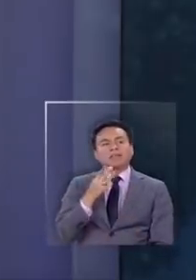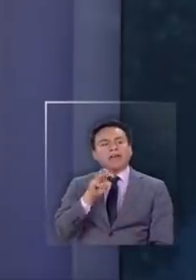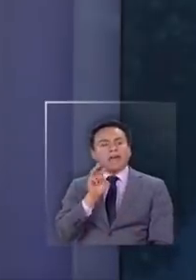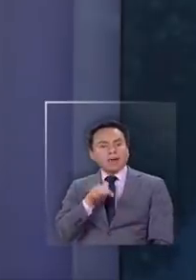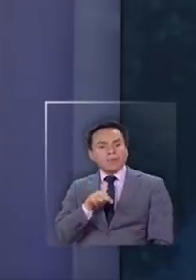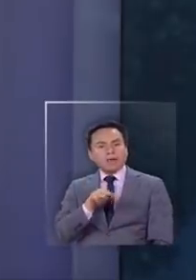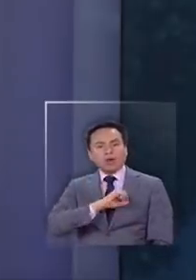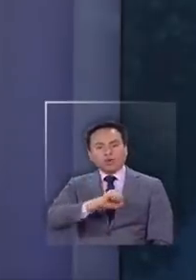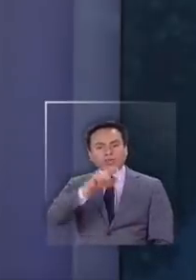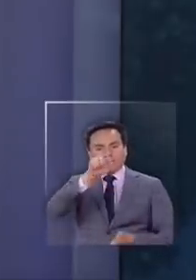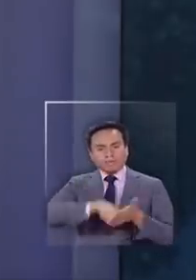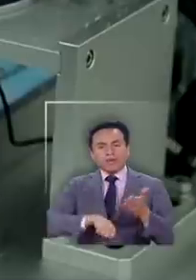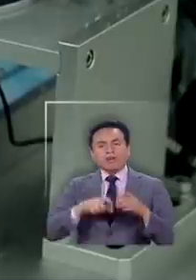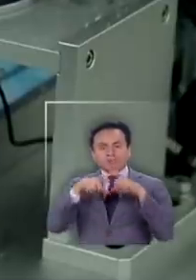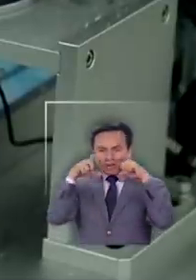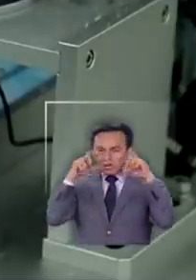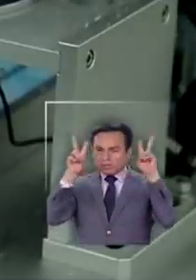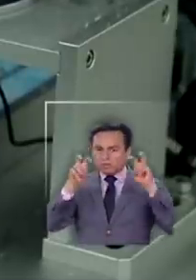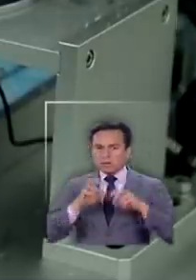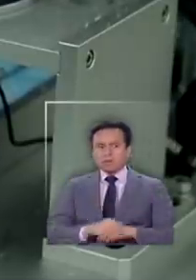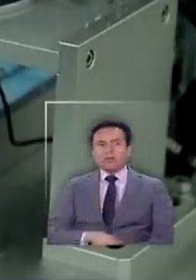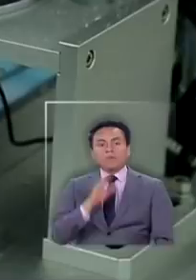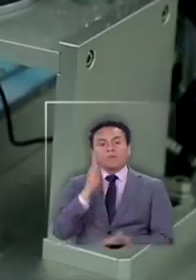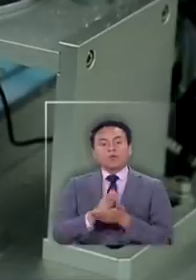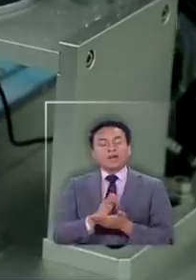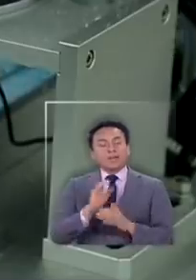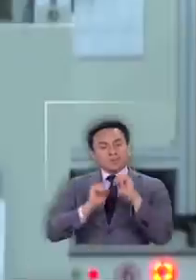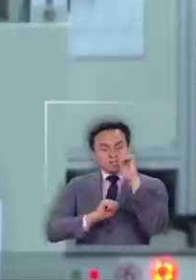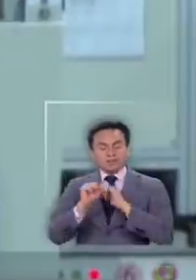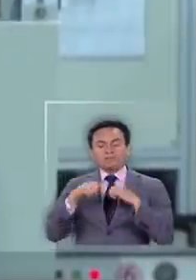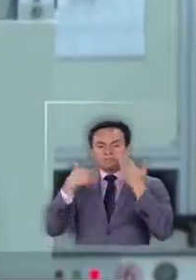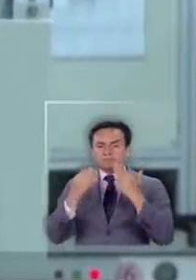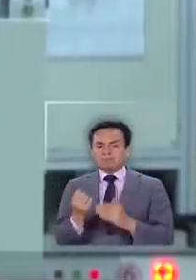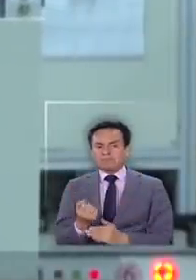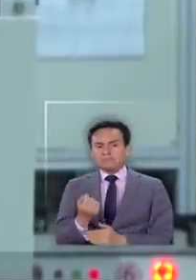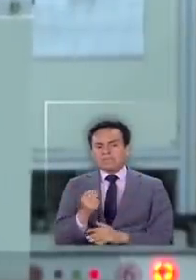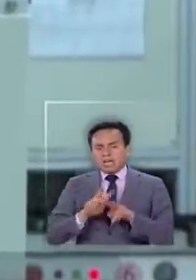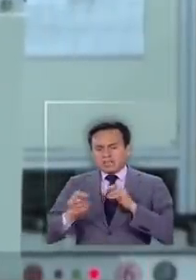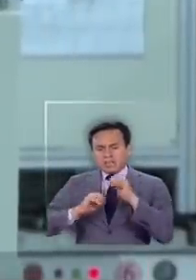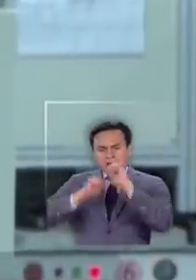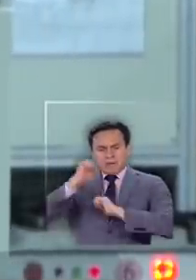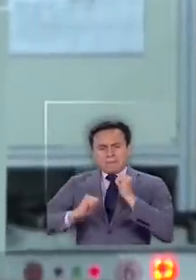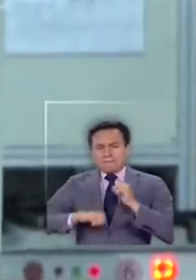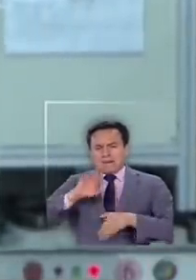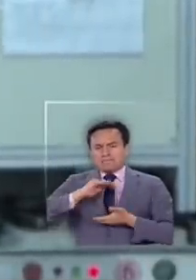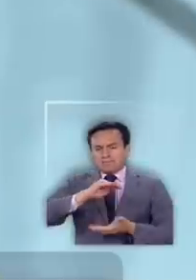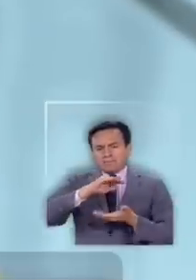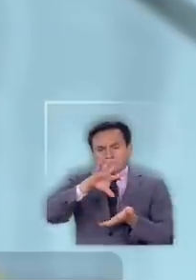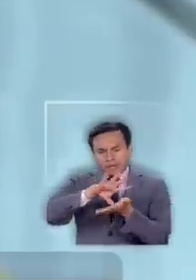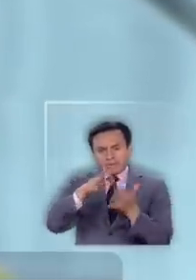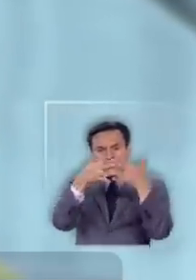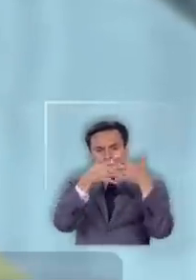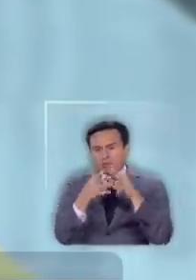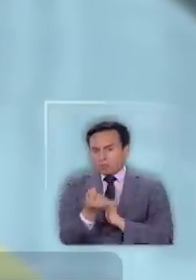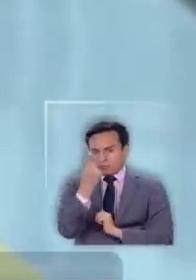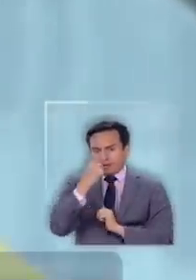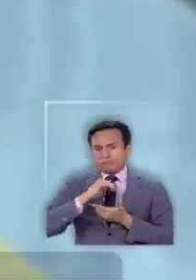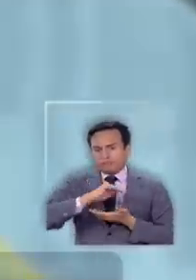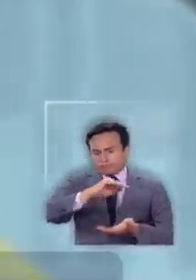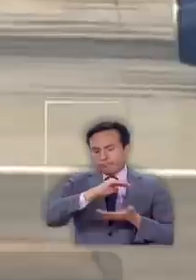por las mascarillas. Lo que obligó a la empresa a garantizar una mayor producción para el consumo interno norteamericano.